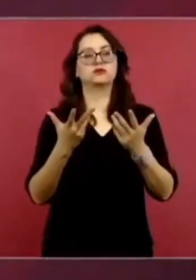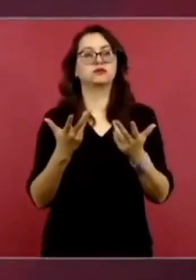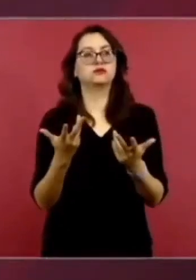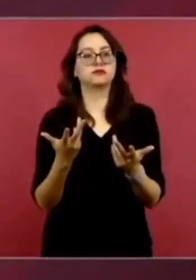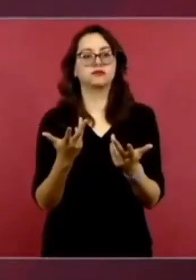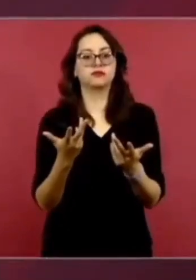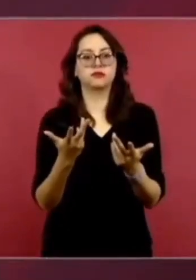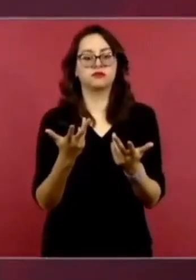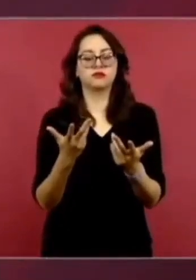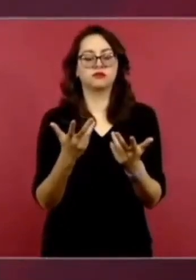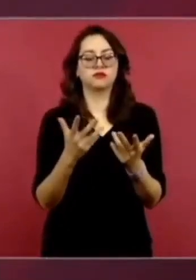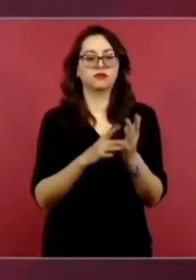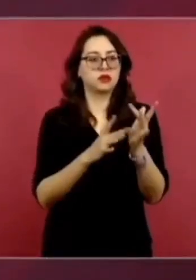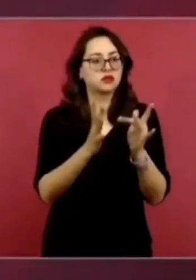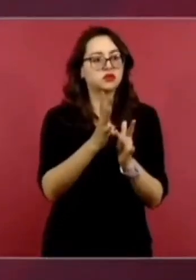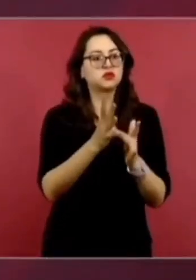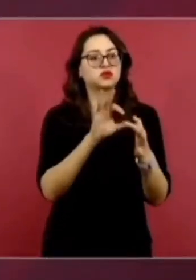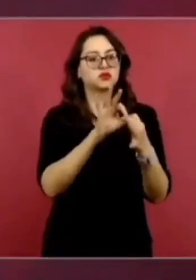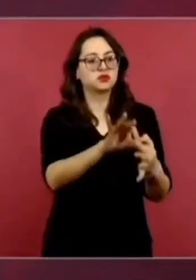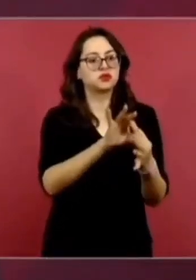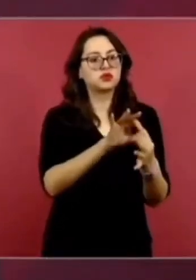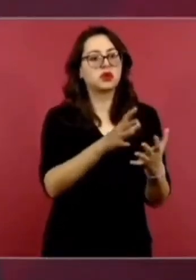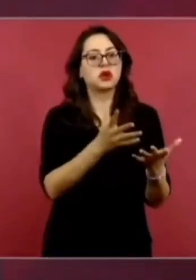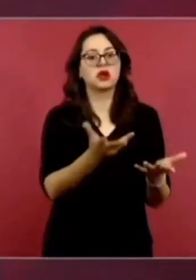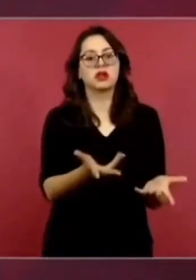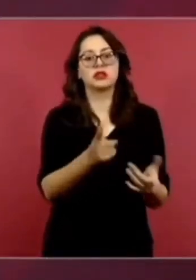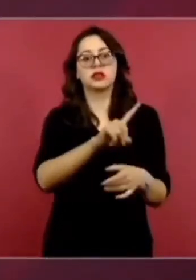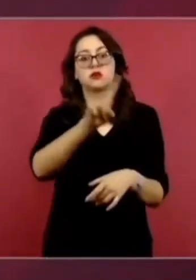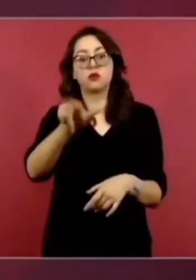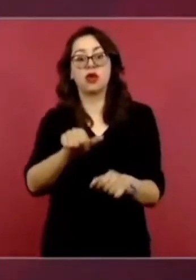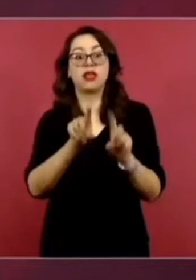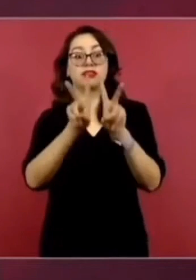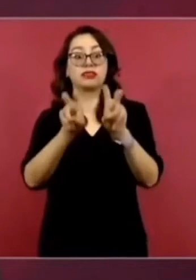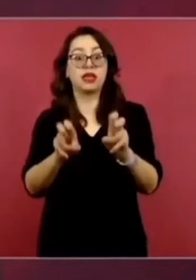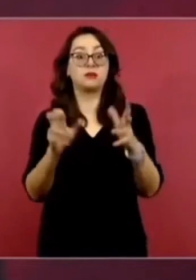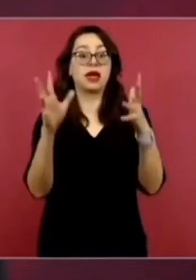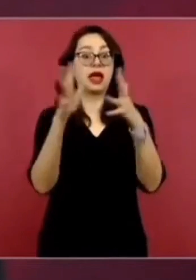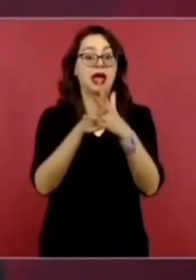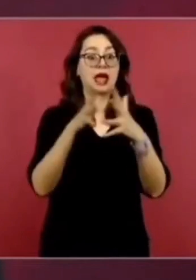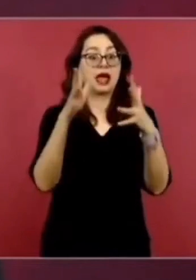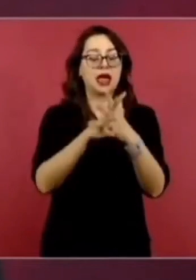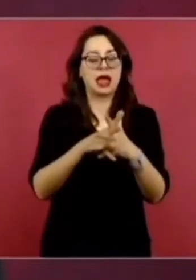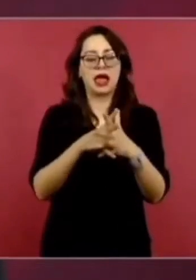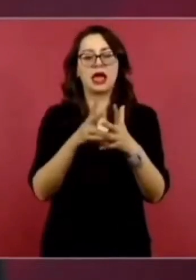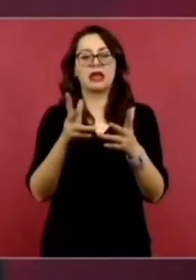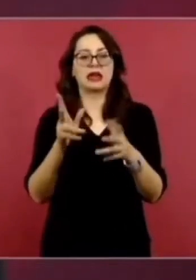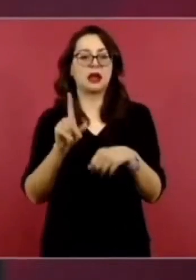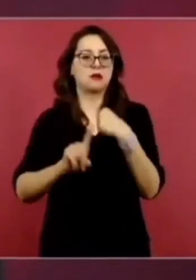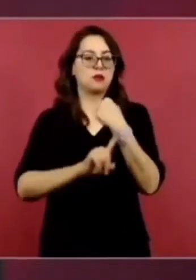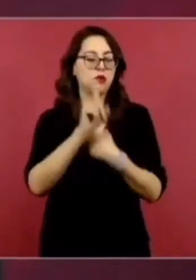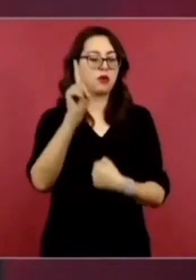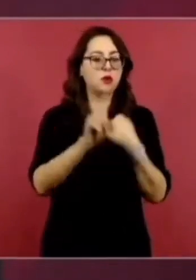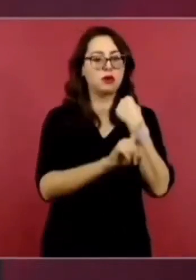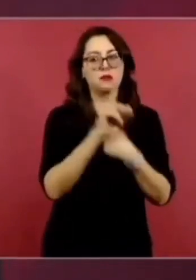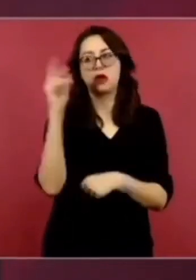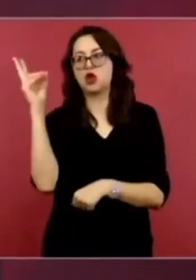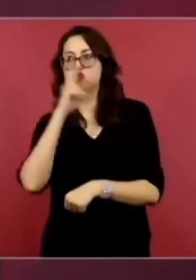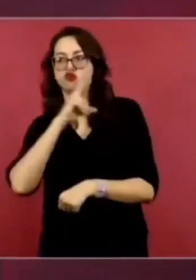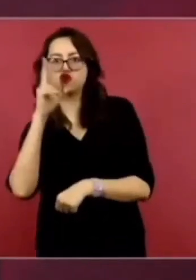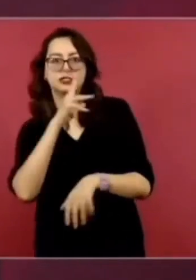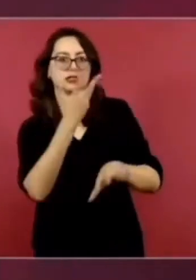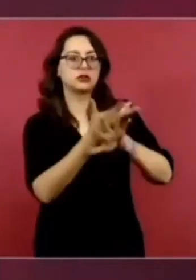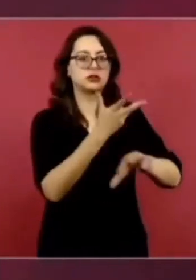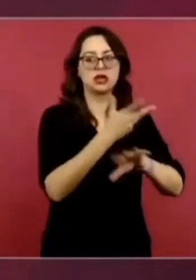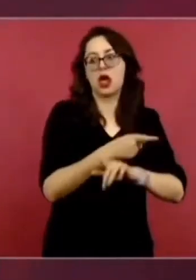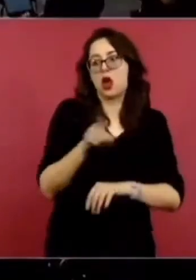la crisis de los misiles, y algo que me parece muy importante en